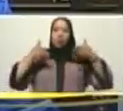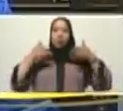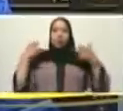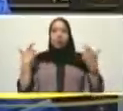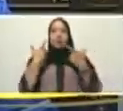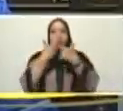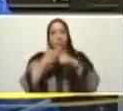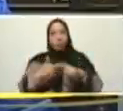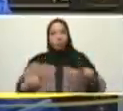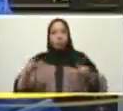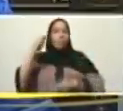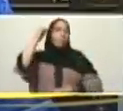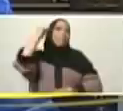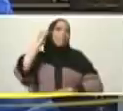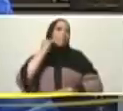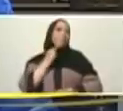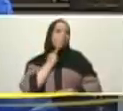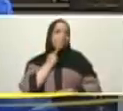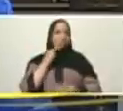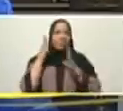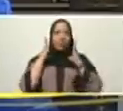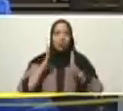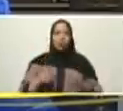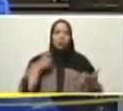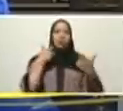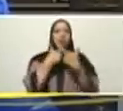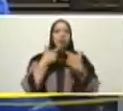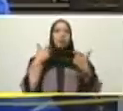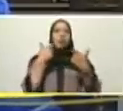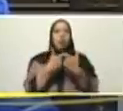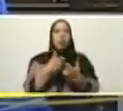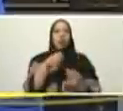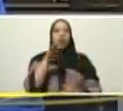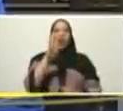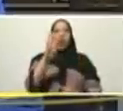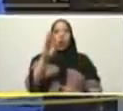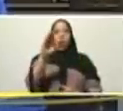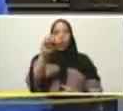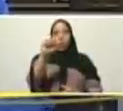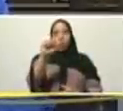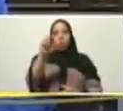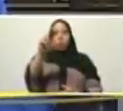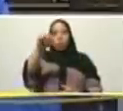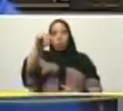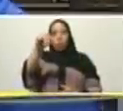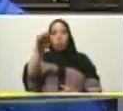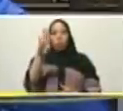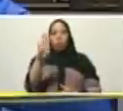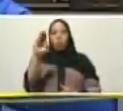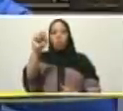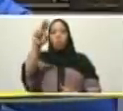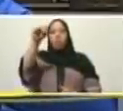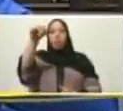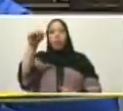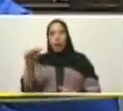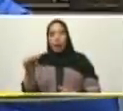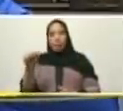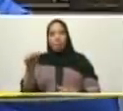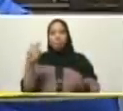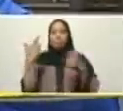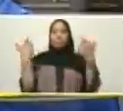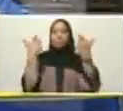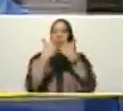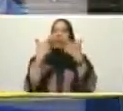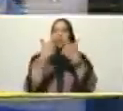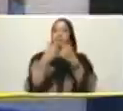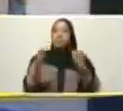libertador Simón Bolívar en la batalla de Bomboná una victoria que habló que abrió